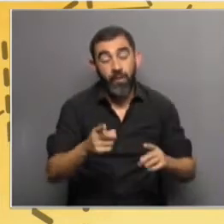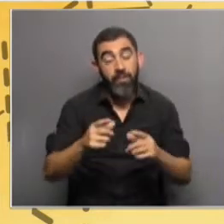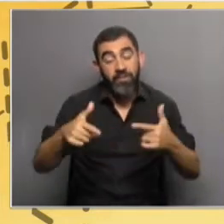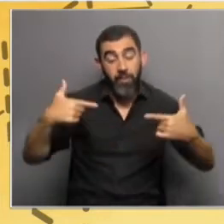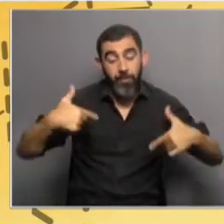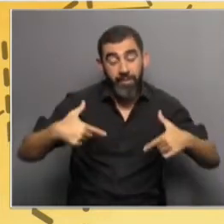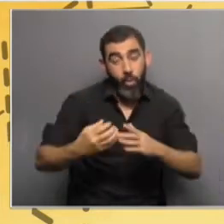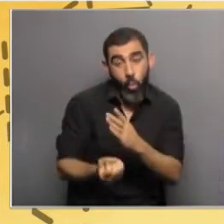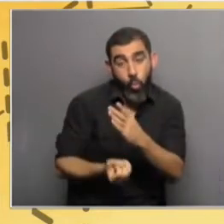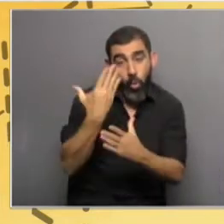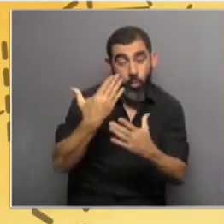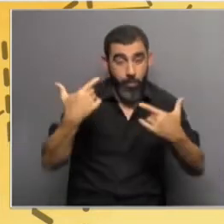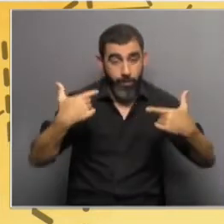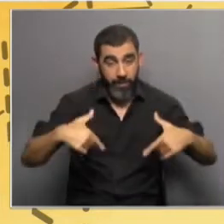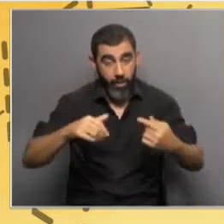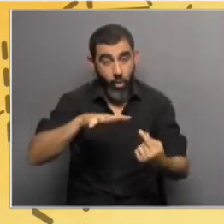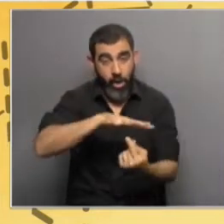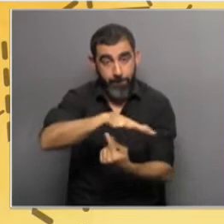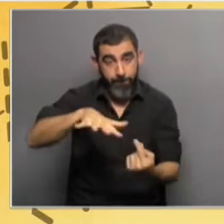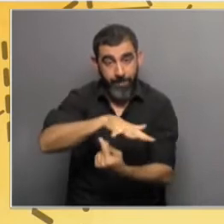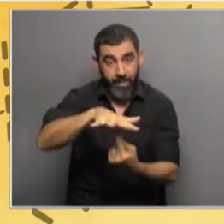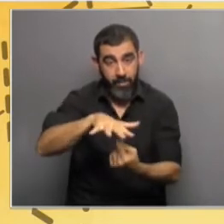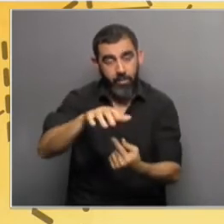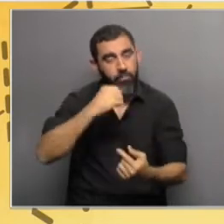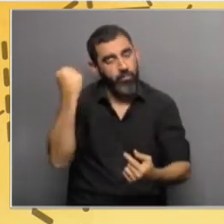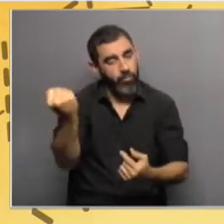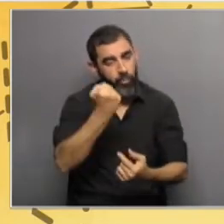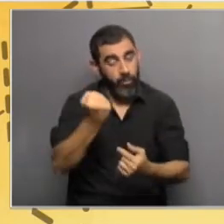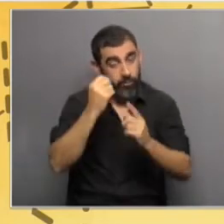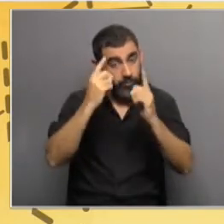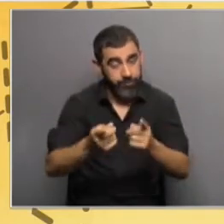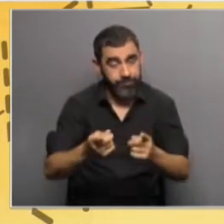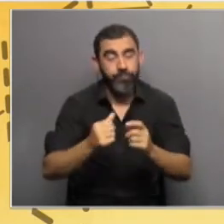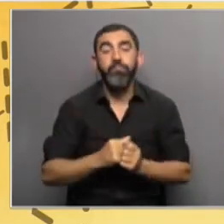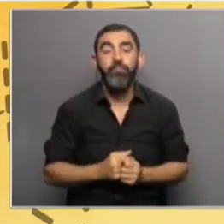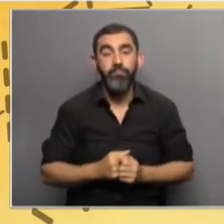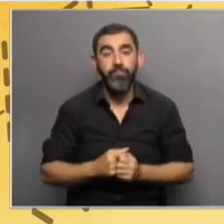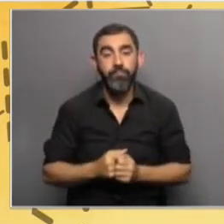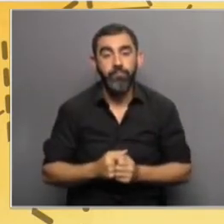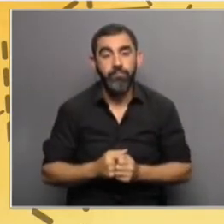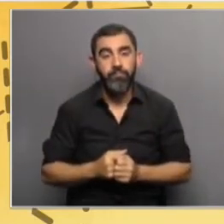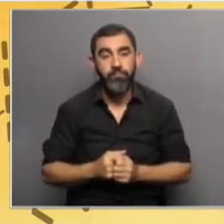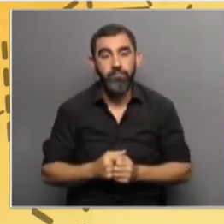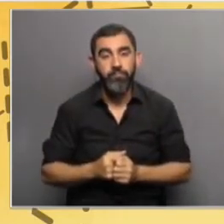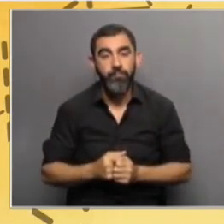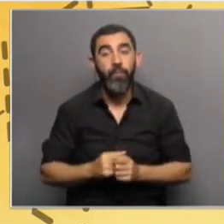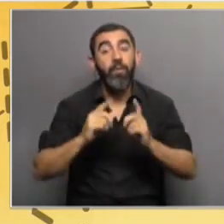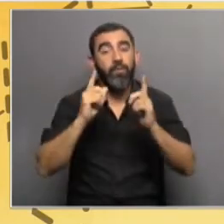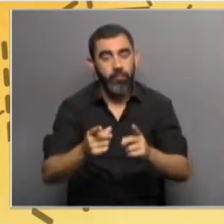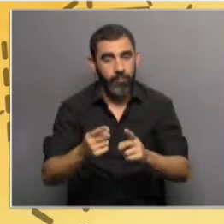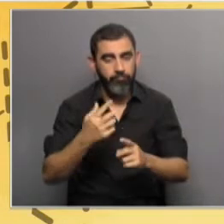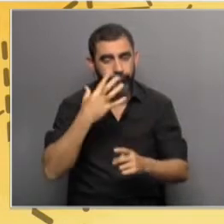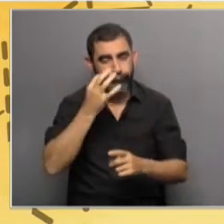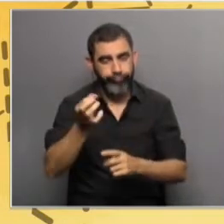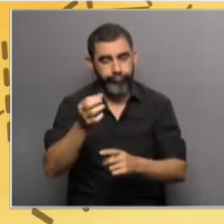ministerio nuevo, como tú decís, Ministerio de Ambiente, que eso es importante, la relevancia que se le ha dado al tema. También es notorio